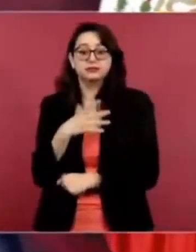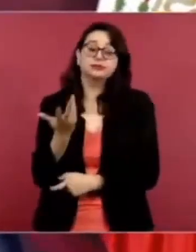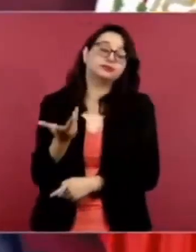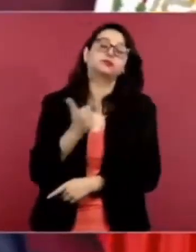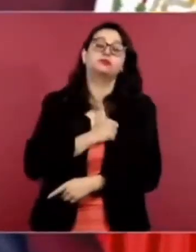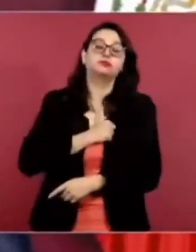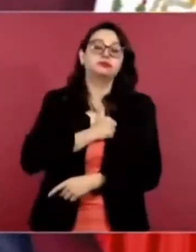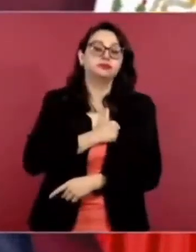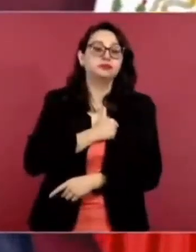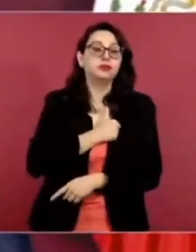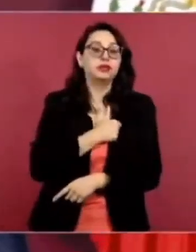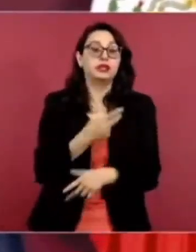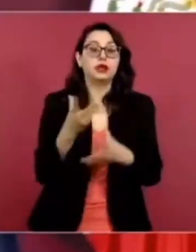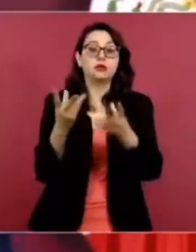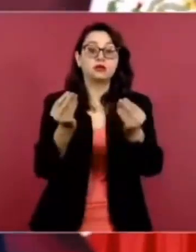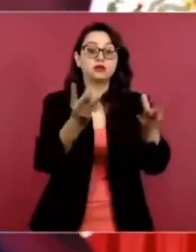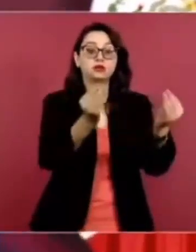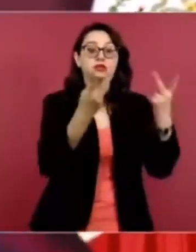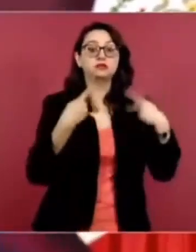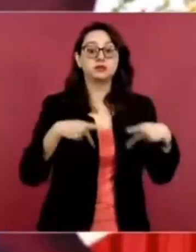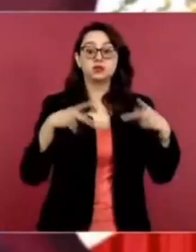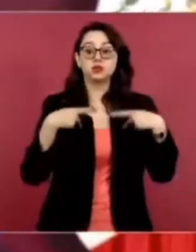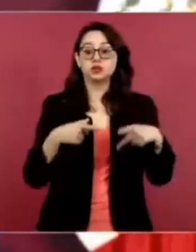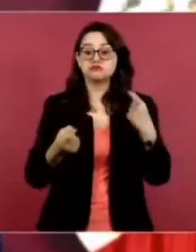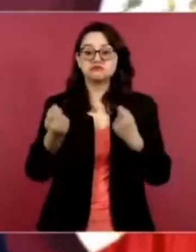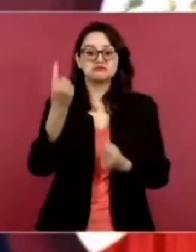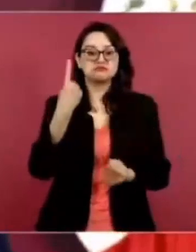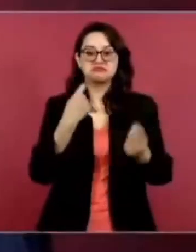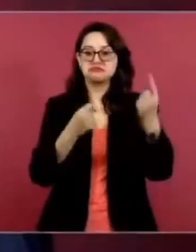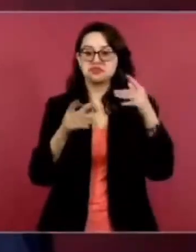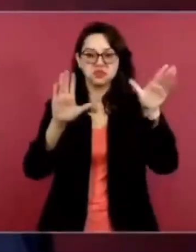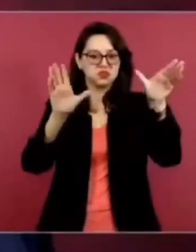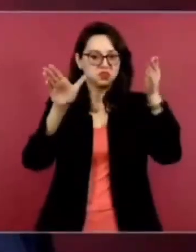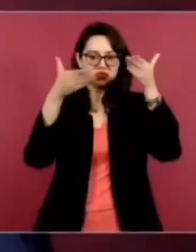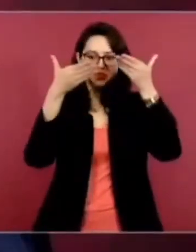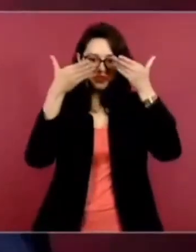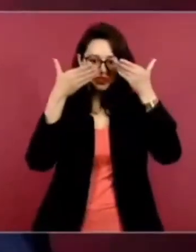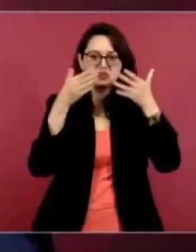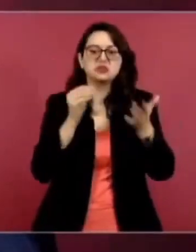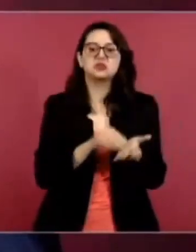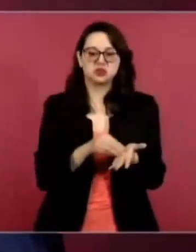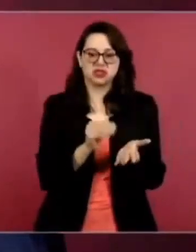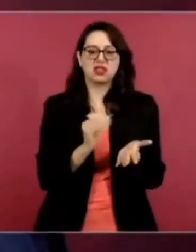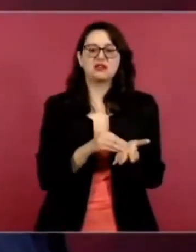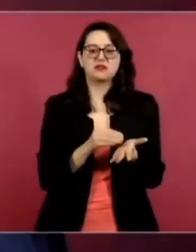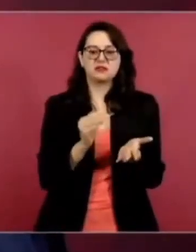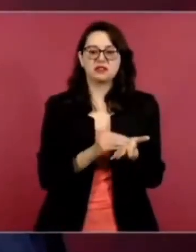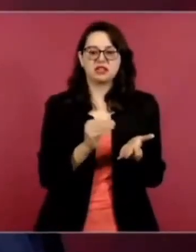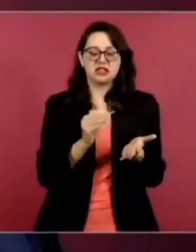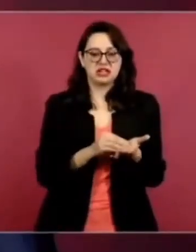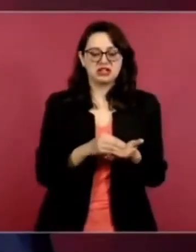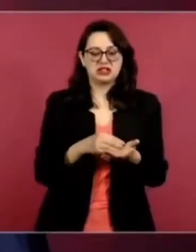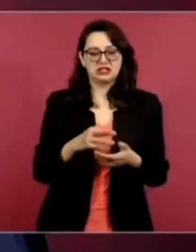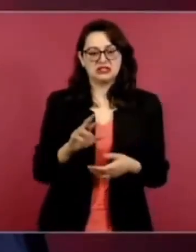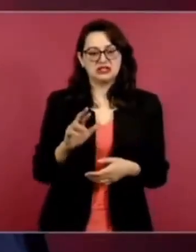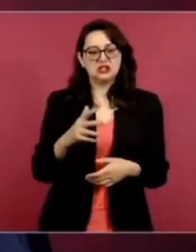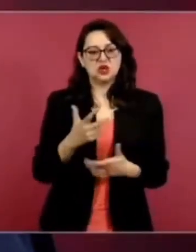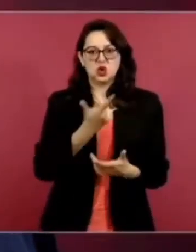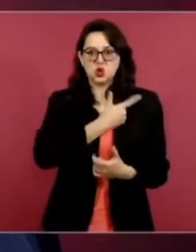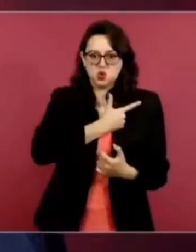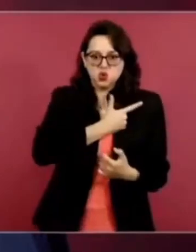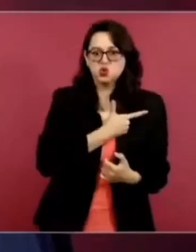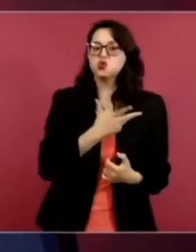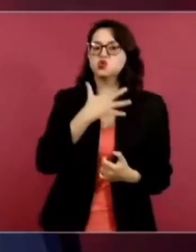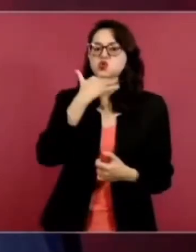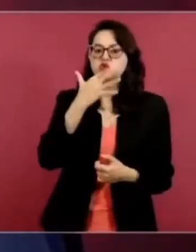reaccionarios, defensores, del antiguo régimen de corrupción,